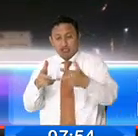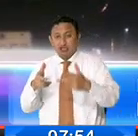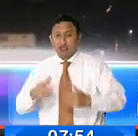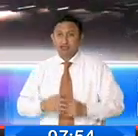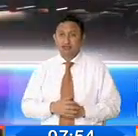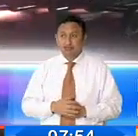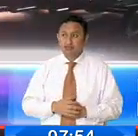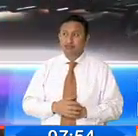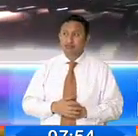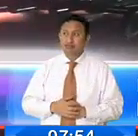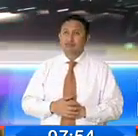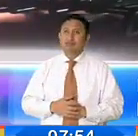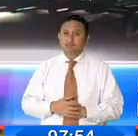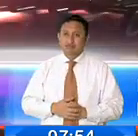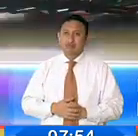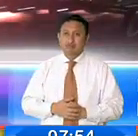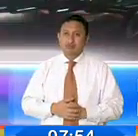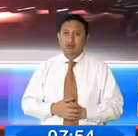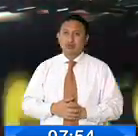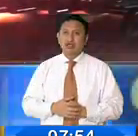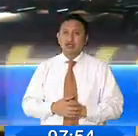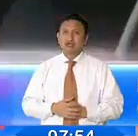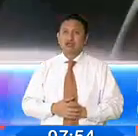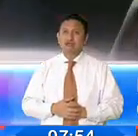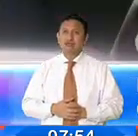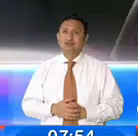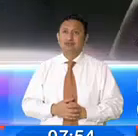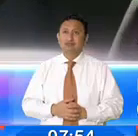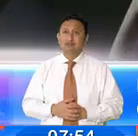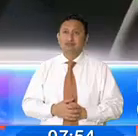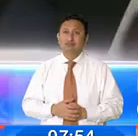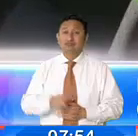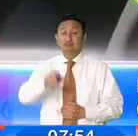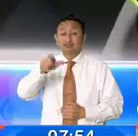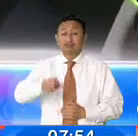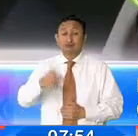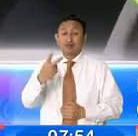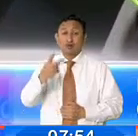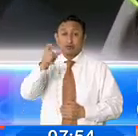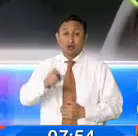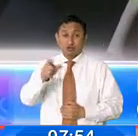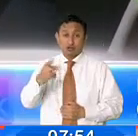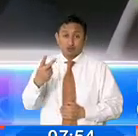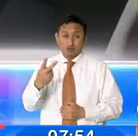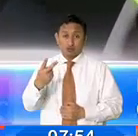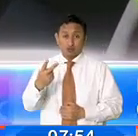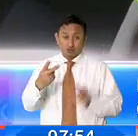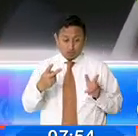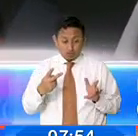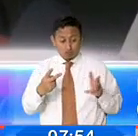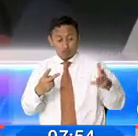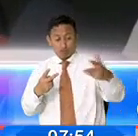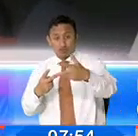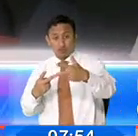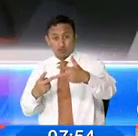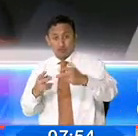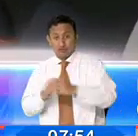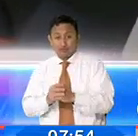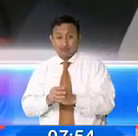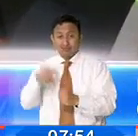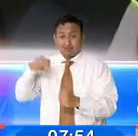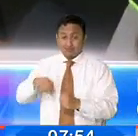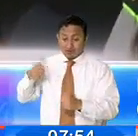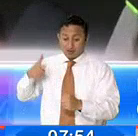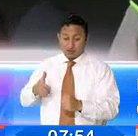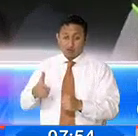circulaba la víctima, quien no registra antecedentes penales. Venían dos personas en el vehículo. Un otro vehículo que venía en dirección contraria al vehículo donde